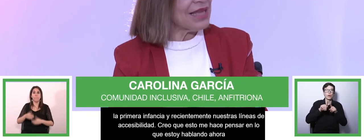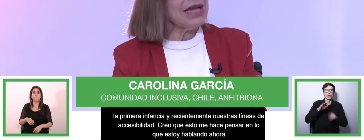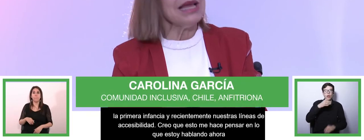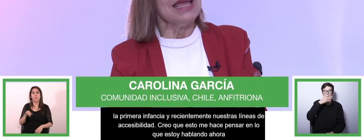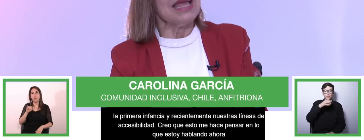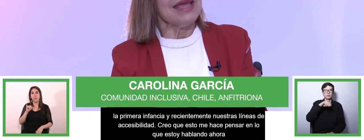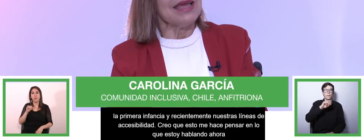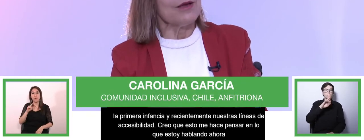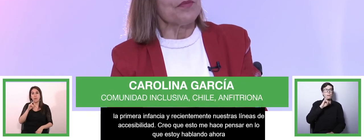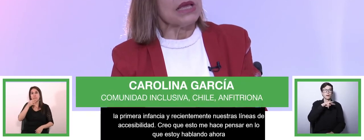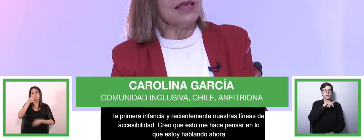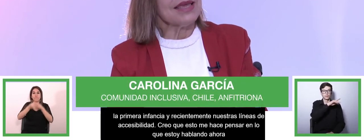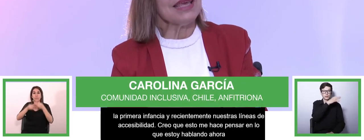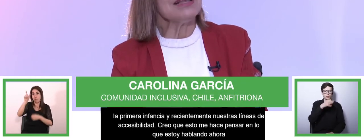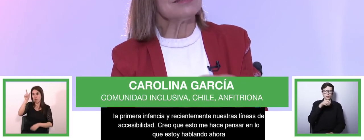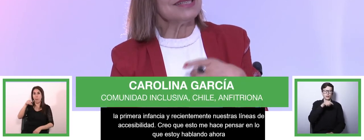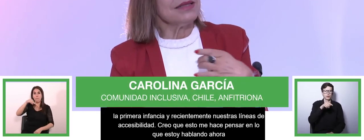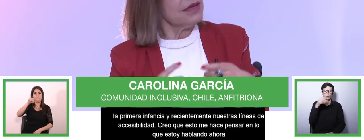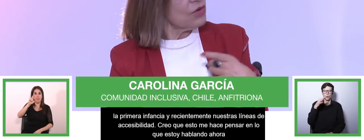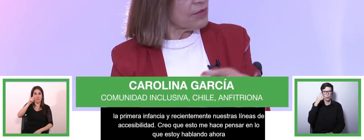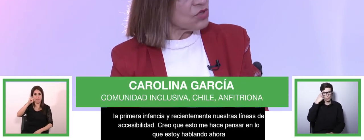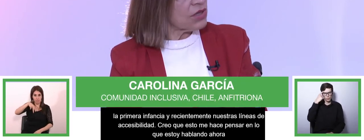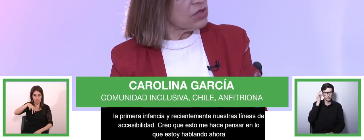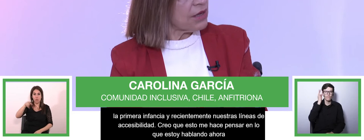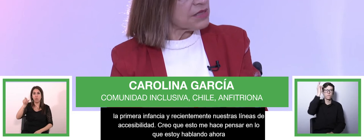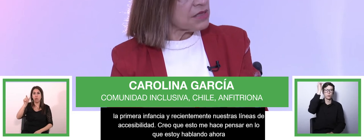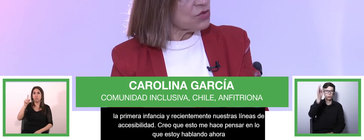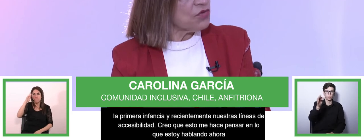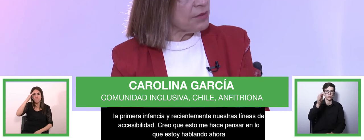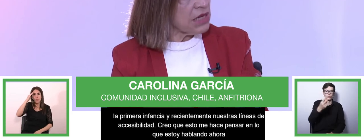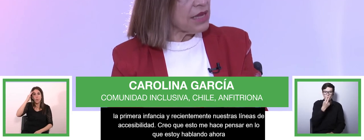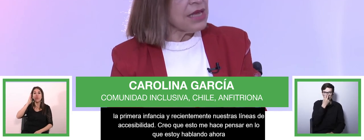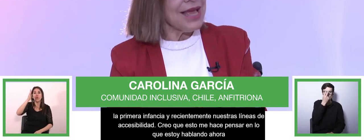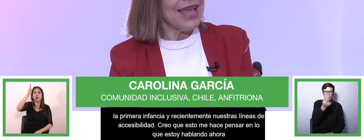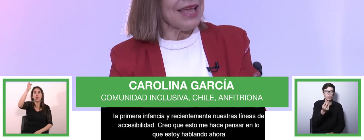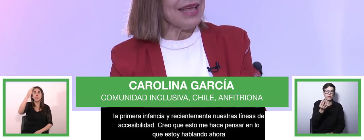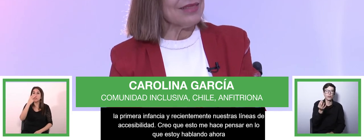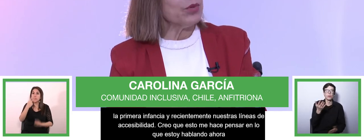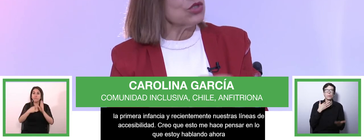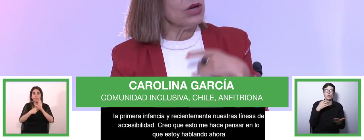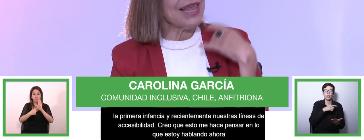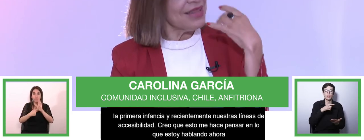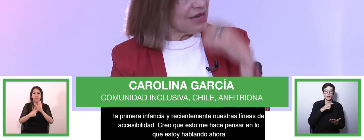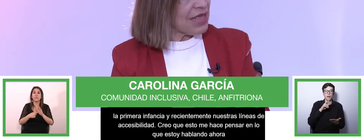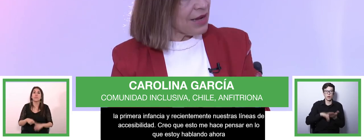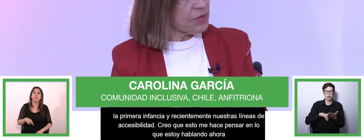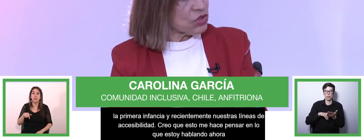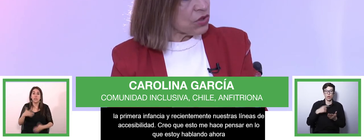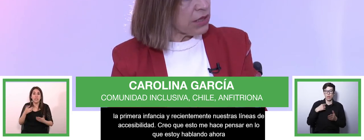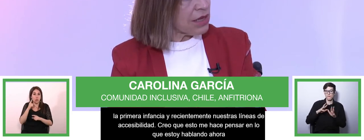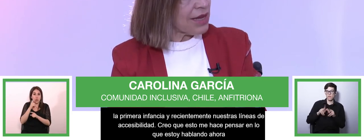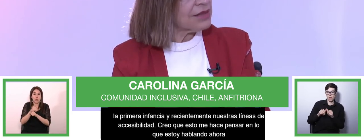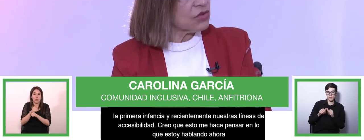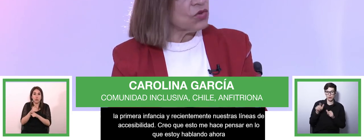mirada ya que él sin tener una persona con discapacidad en su familia puso la dignidad de las